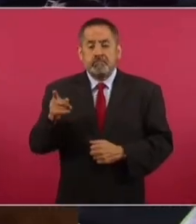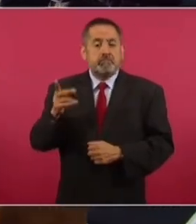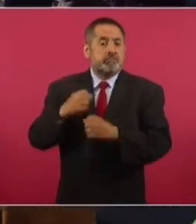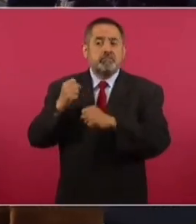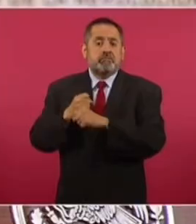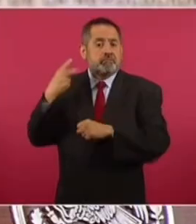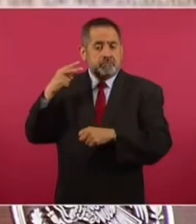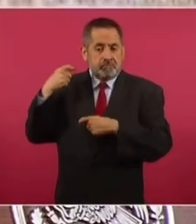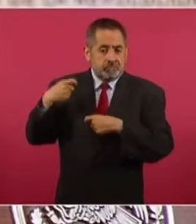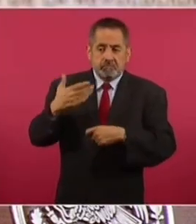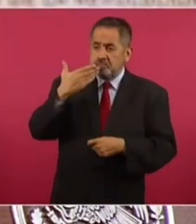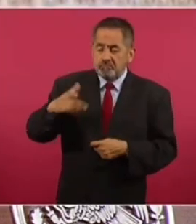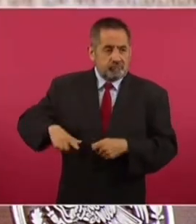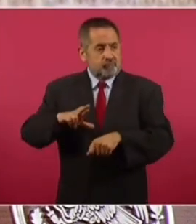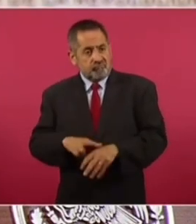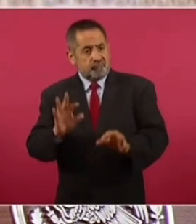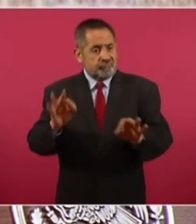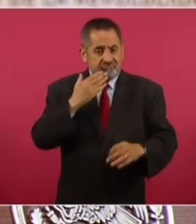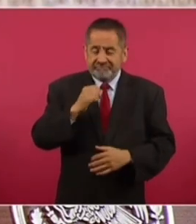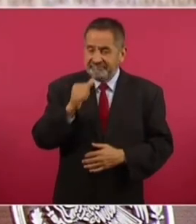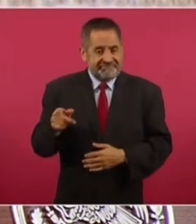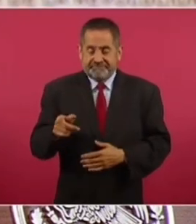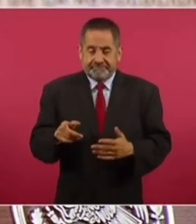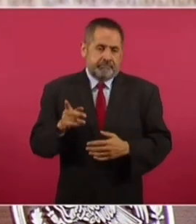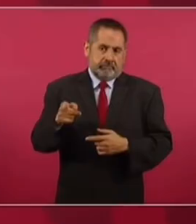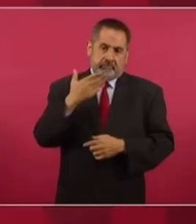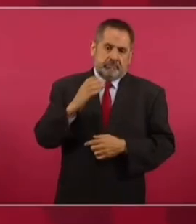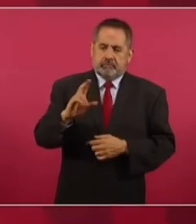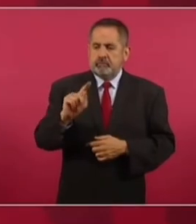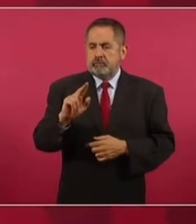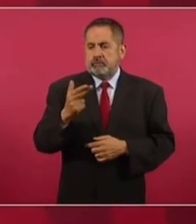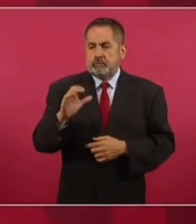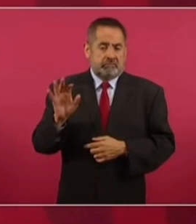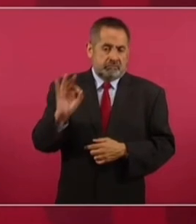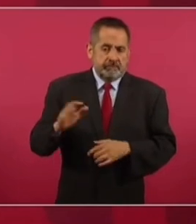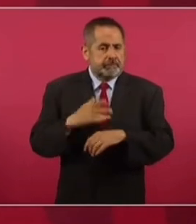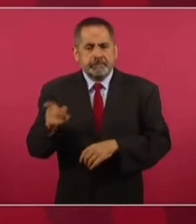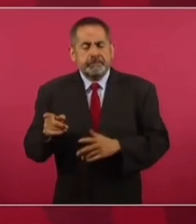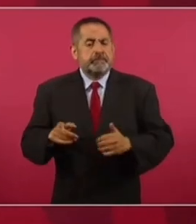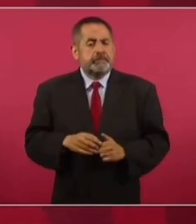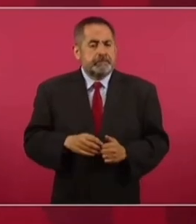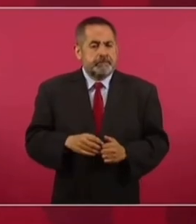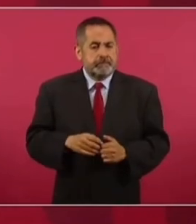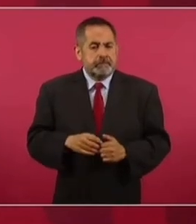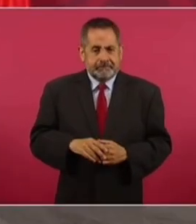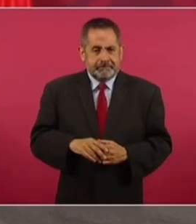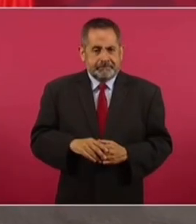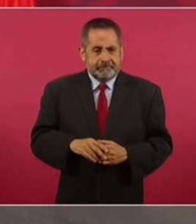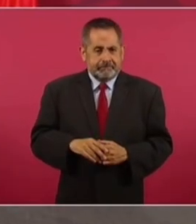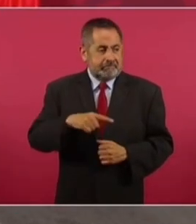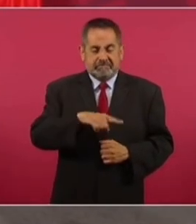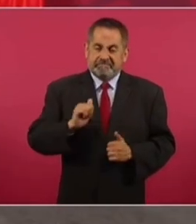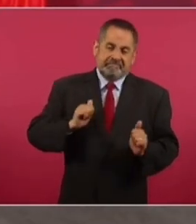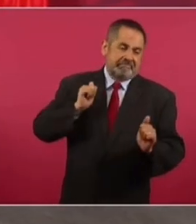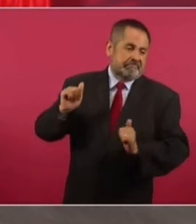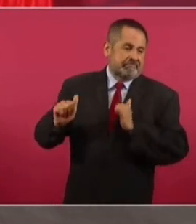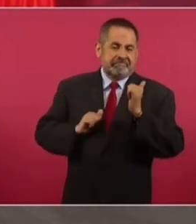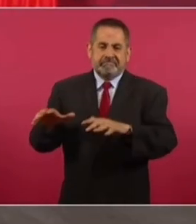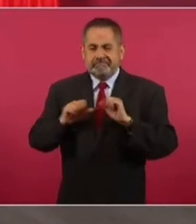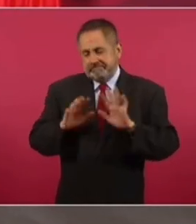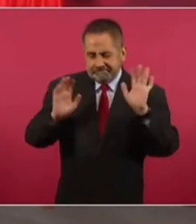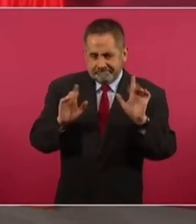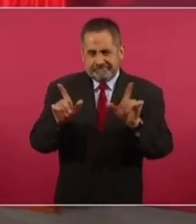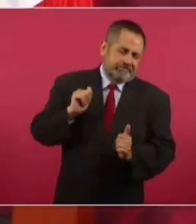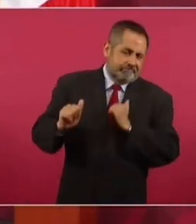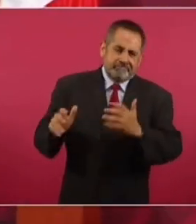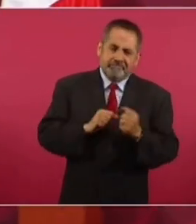que no había un buen gobernador como Cutelagua, porque puro gobernador, ventajoso, no